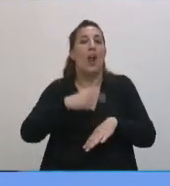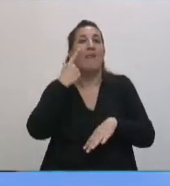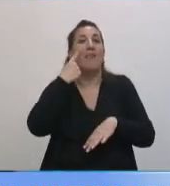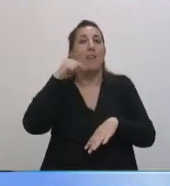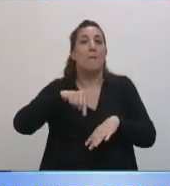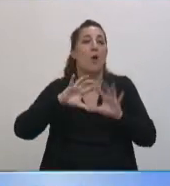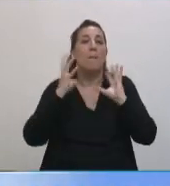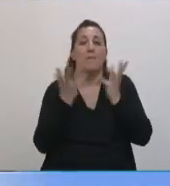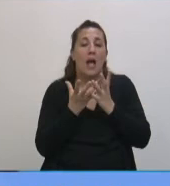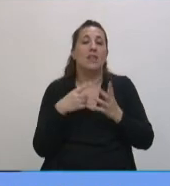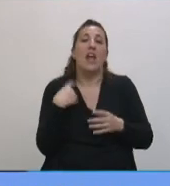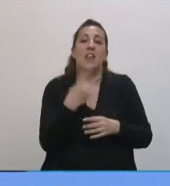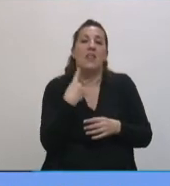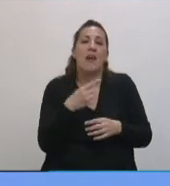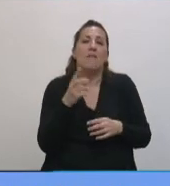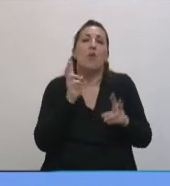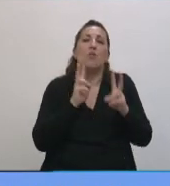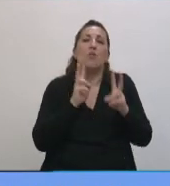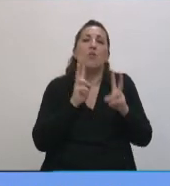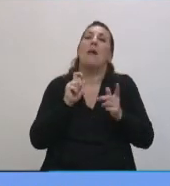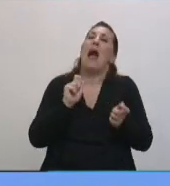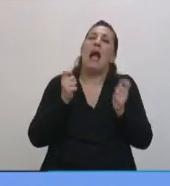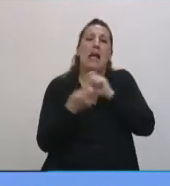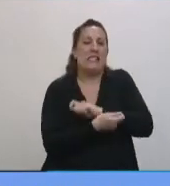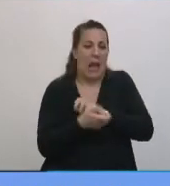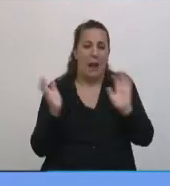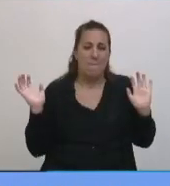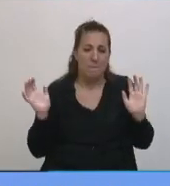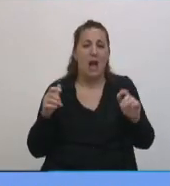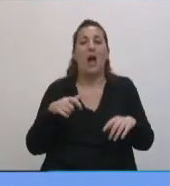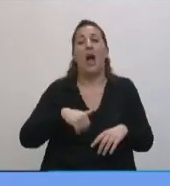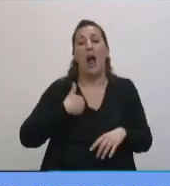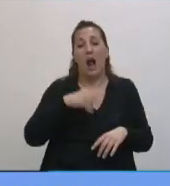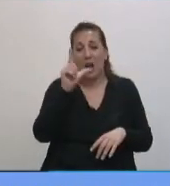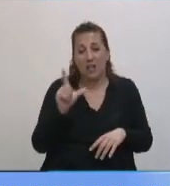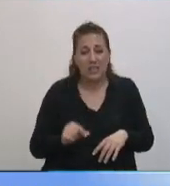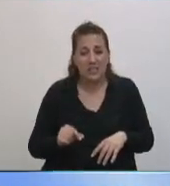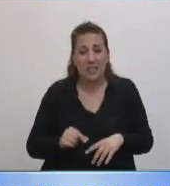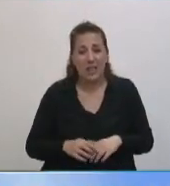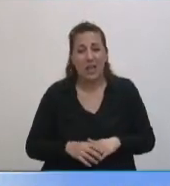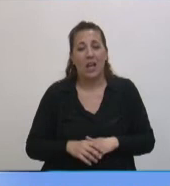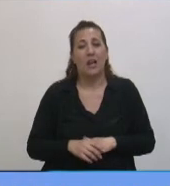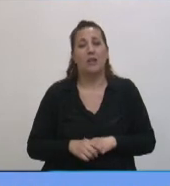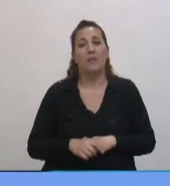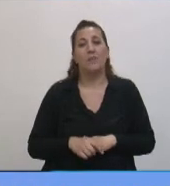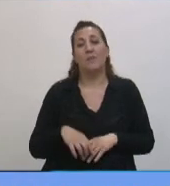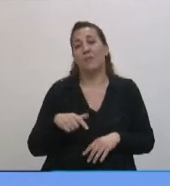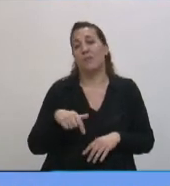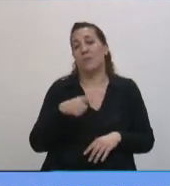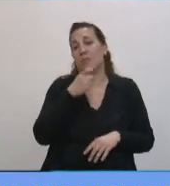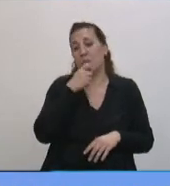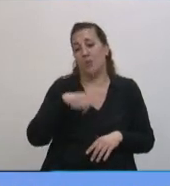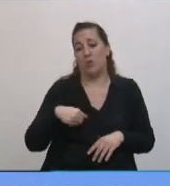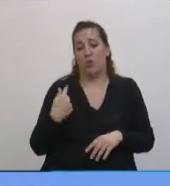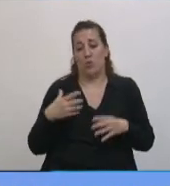tenemos que hacer todo lo posible para revertir todo esto. Y en el caso de Argentina, en el caso de nuestro